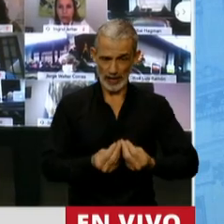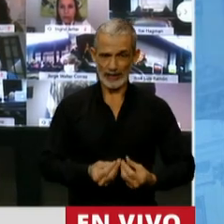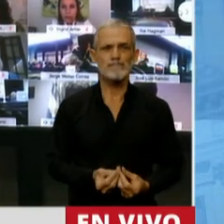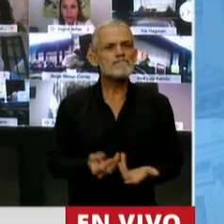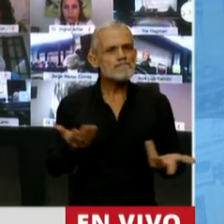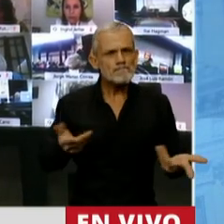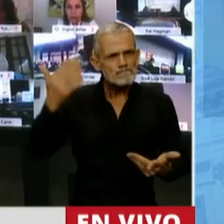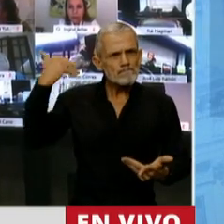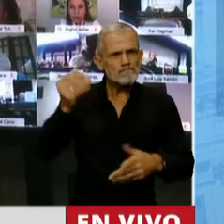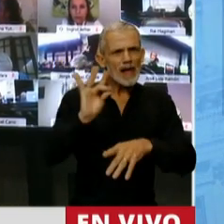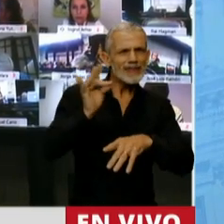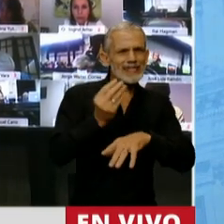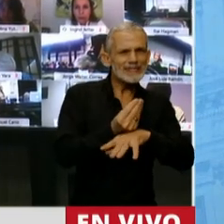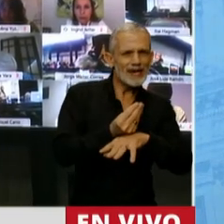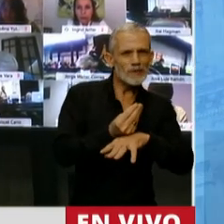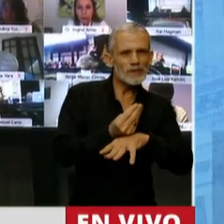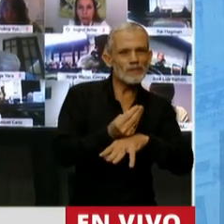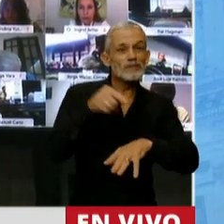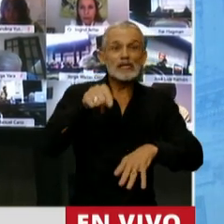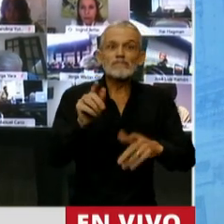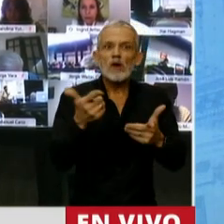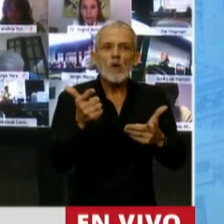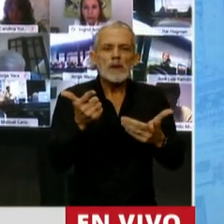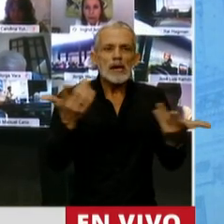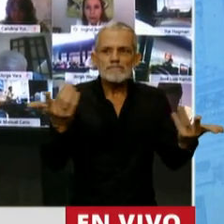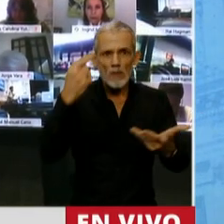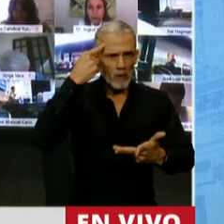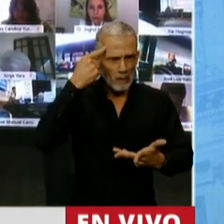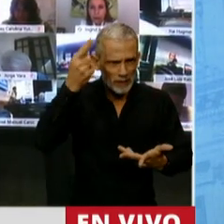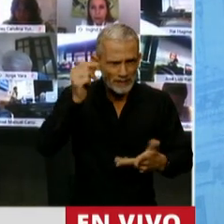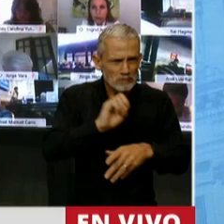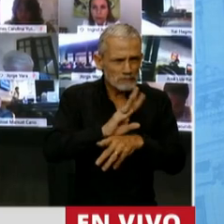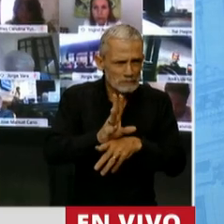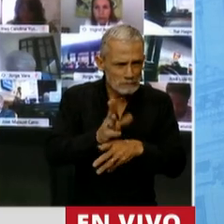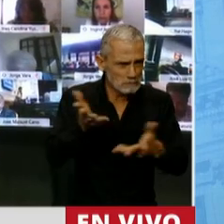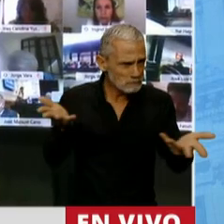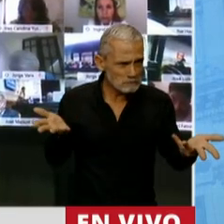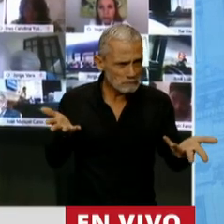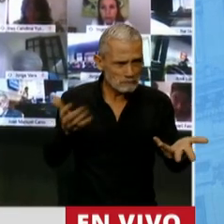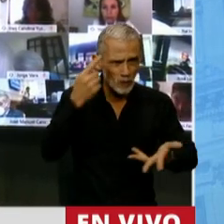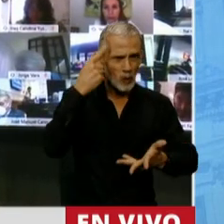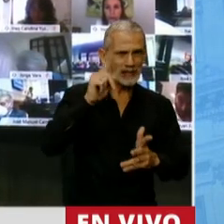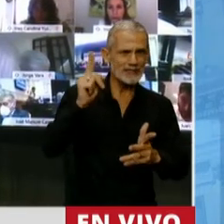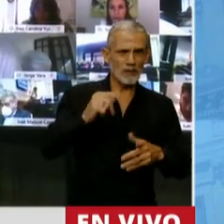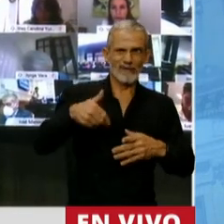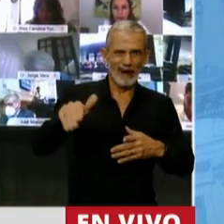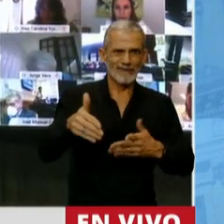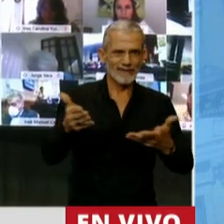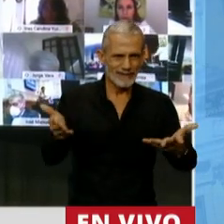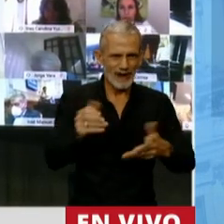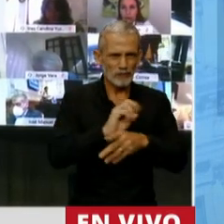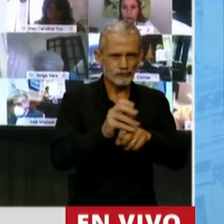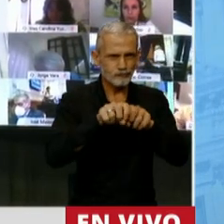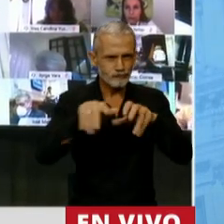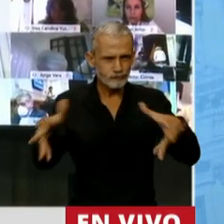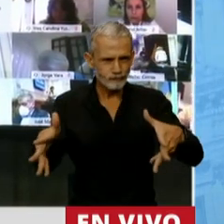Pero en aquel momento no teníamos la perspectiva de la pandemia, de la irrupción de